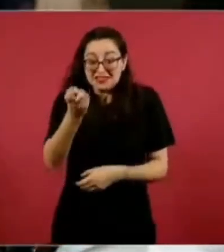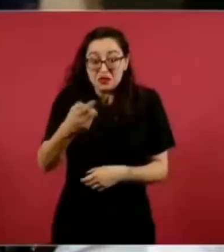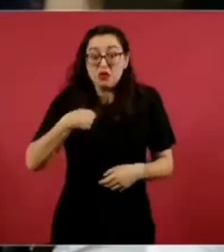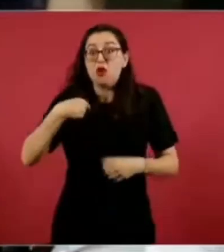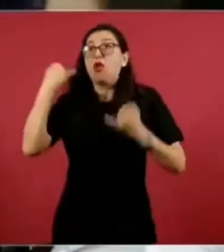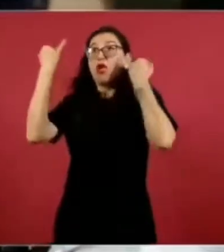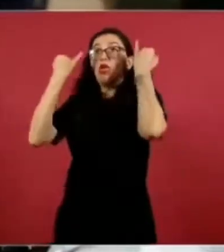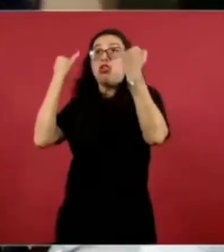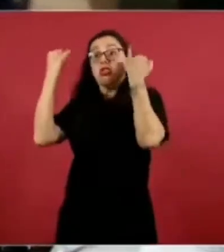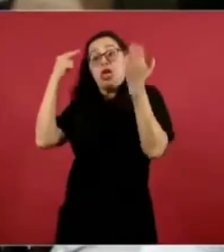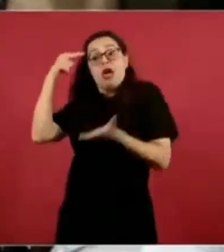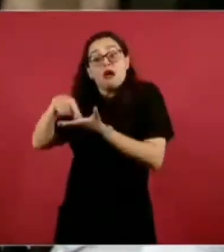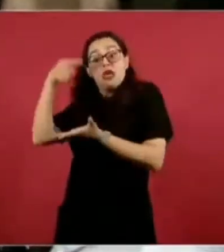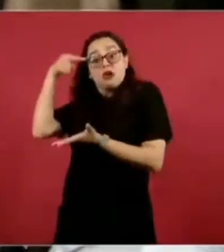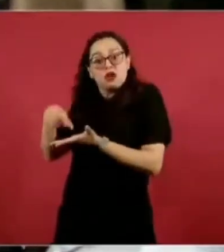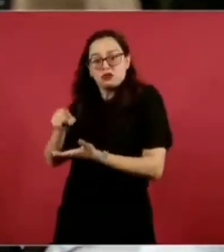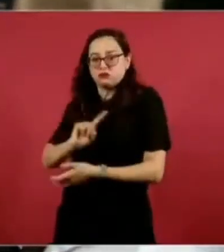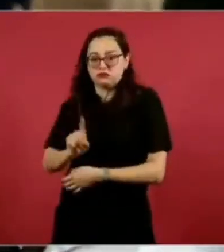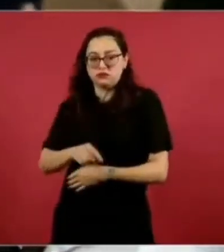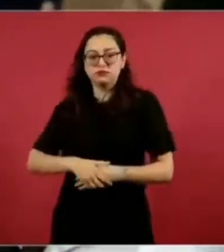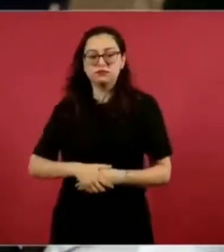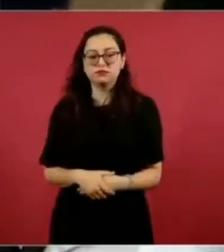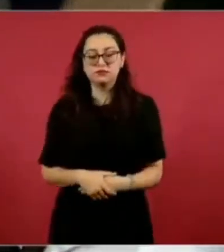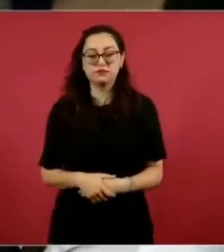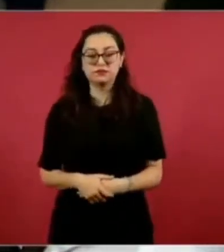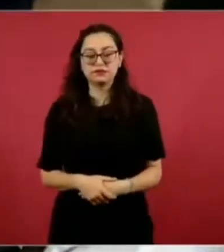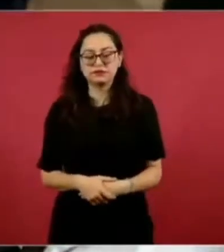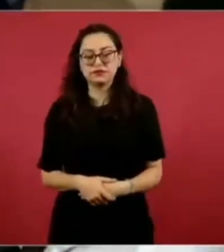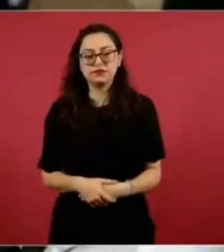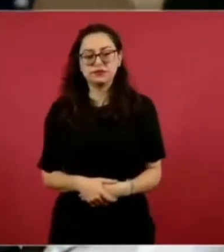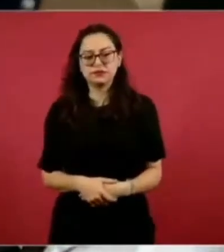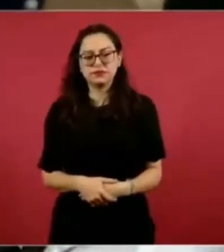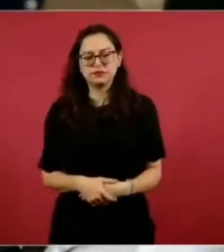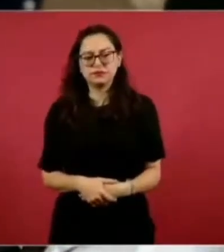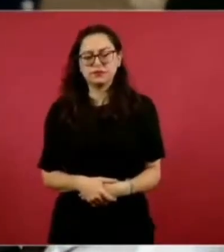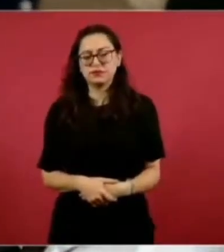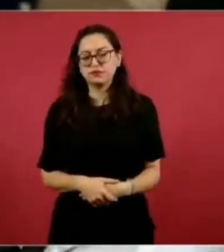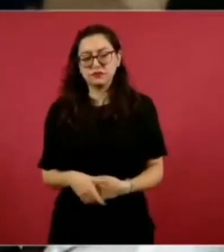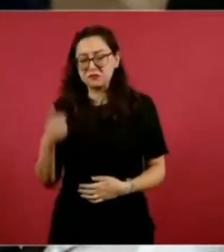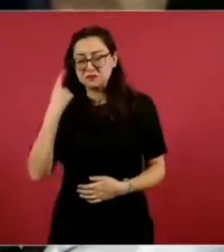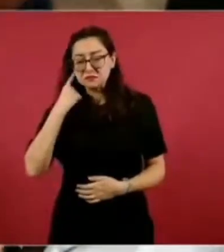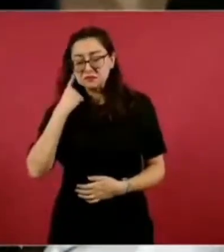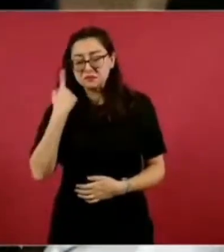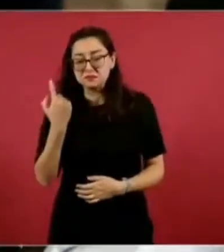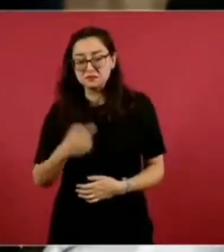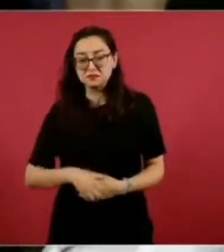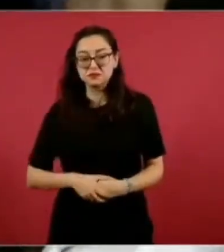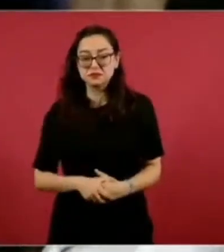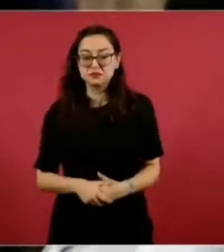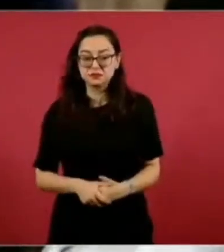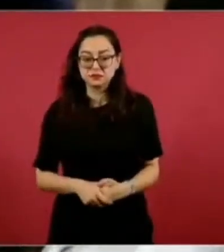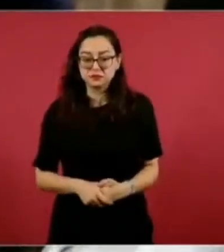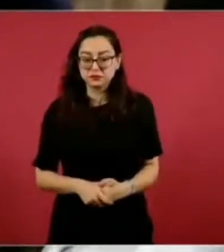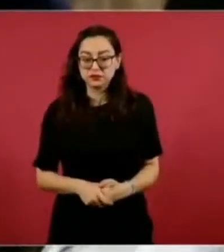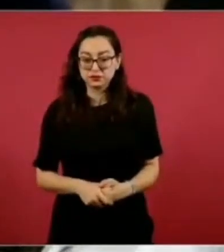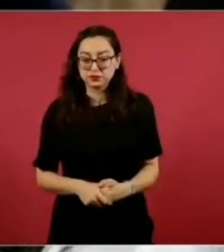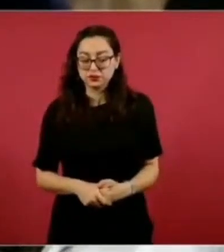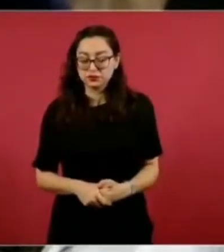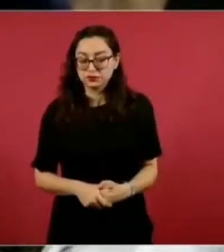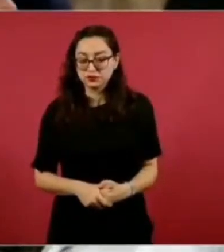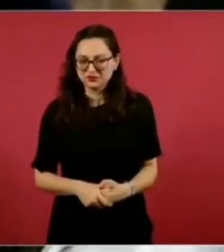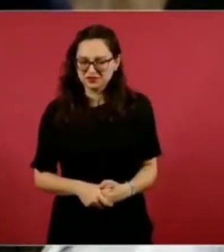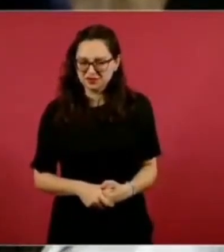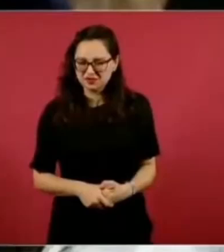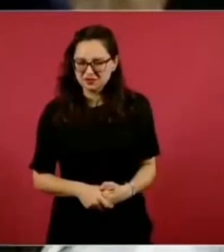federal, después de estas dos detenciones, va a aumentar la seguridad. Tiene algún protocolo